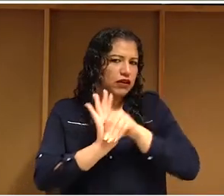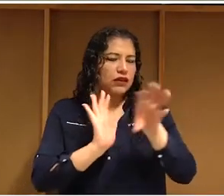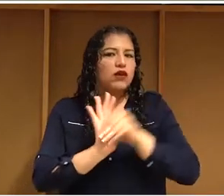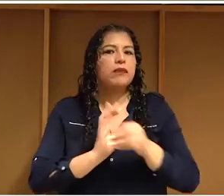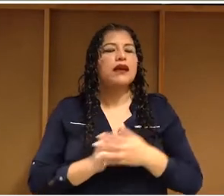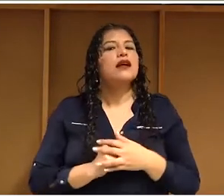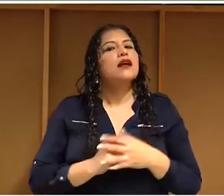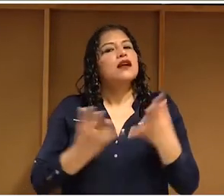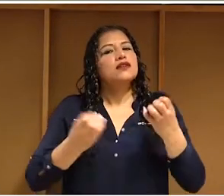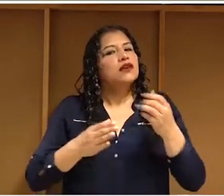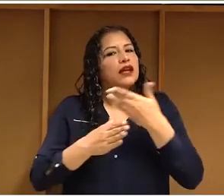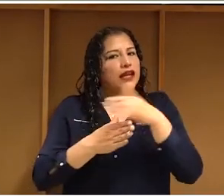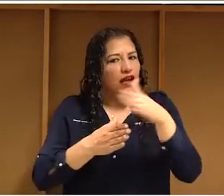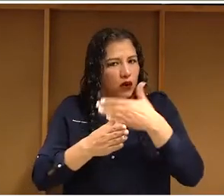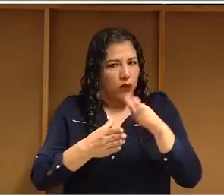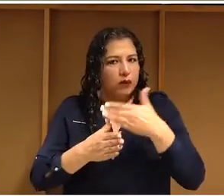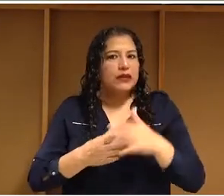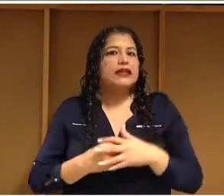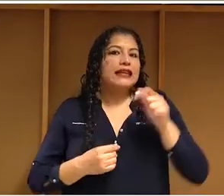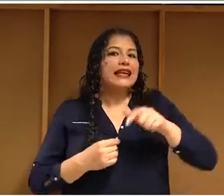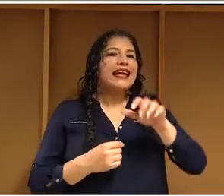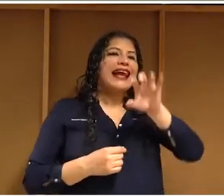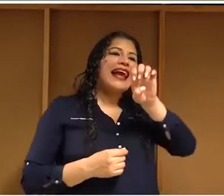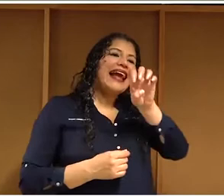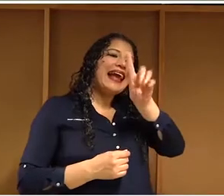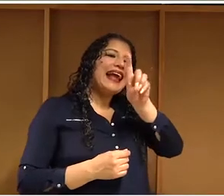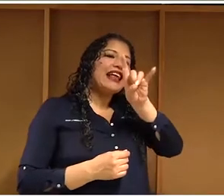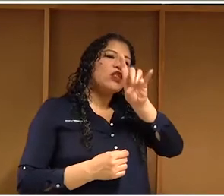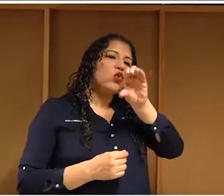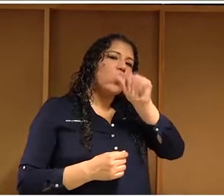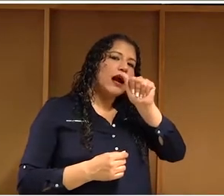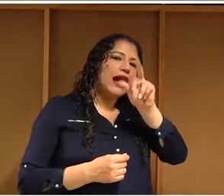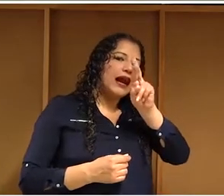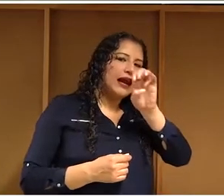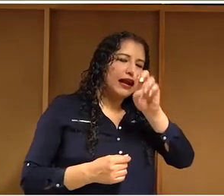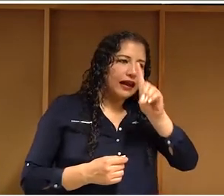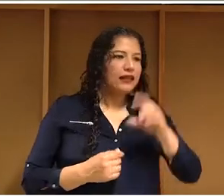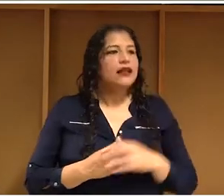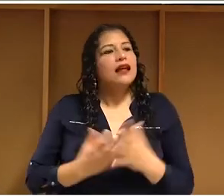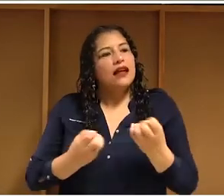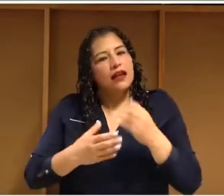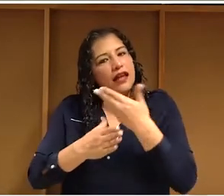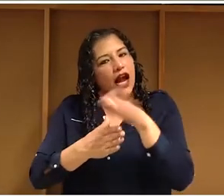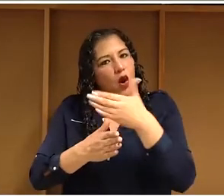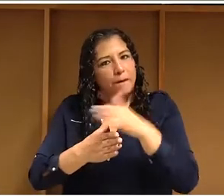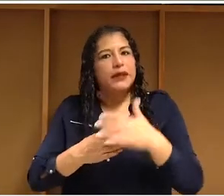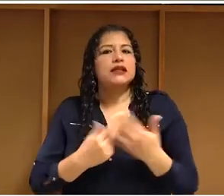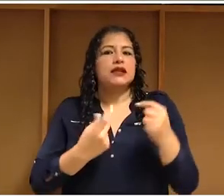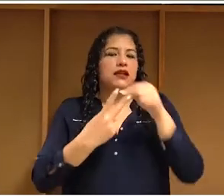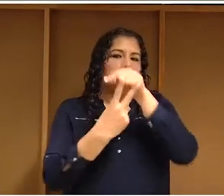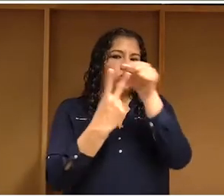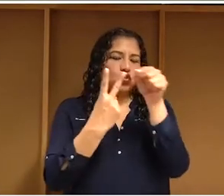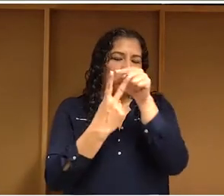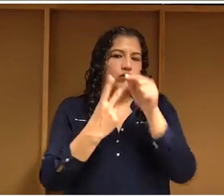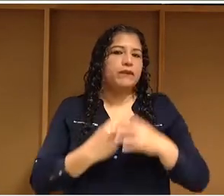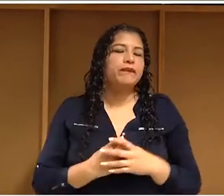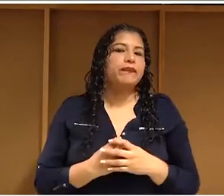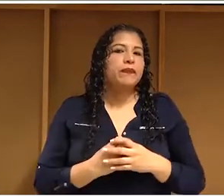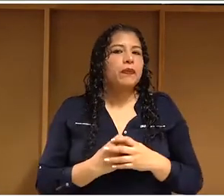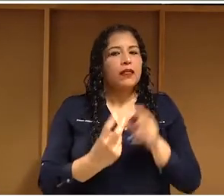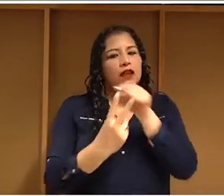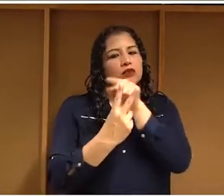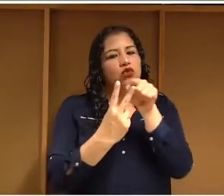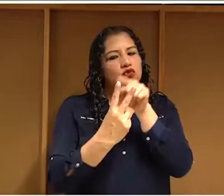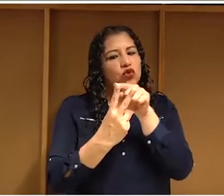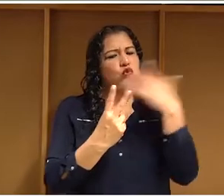ustedes en el contexto de Educarred, no les quiero hacer los 10 derechos digitales, les quería compartir con ustedes dos que me parecen